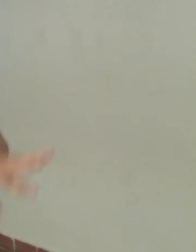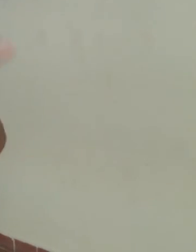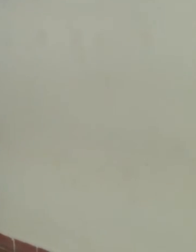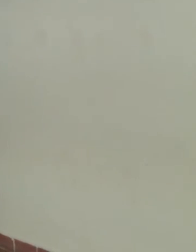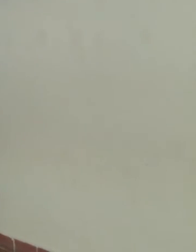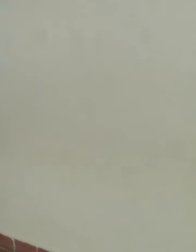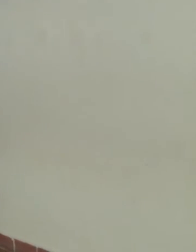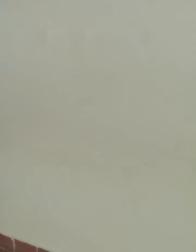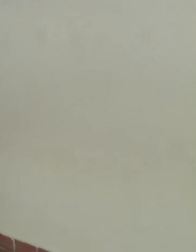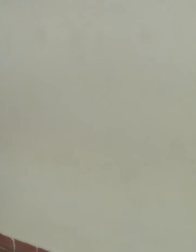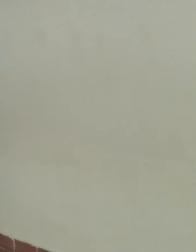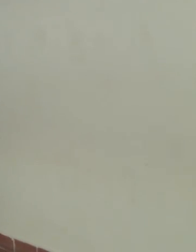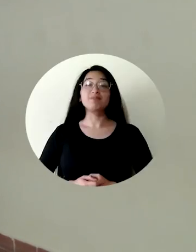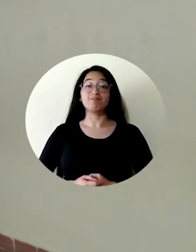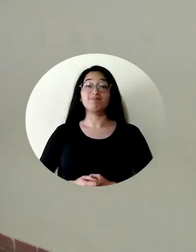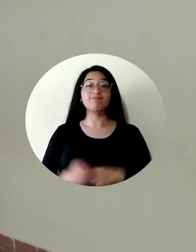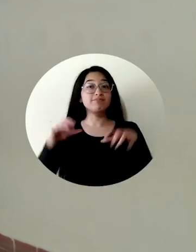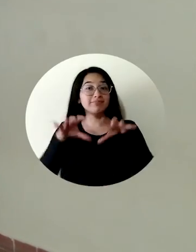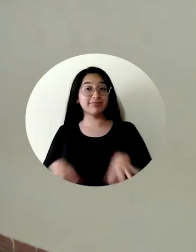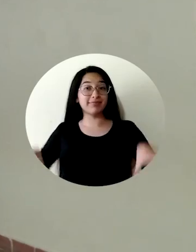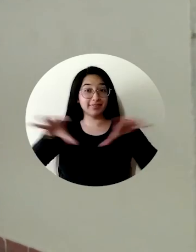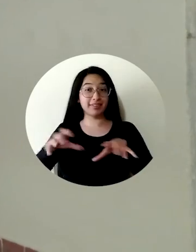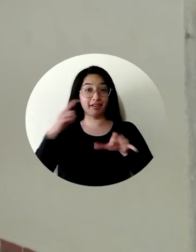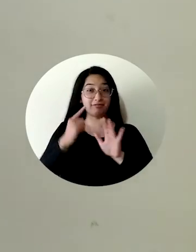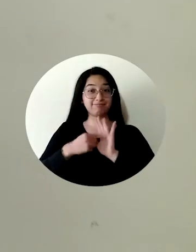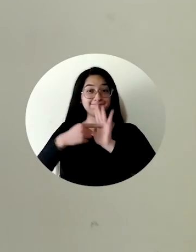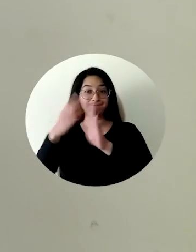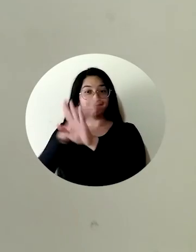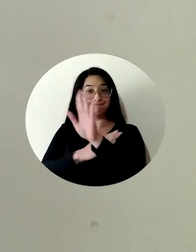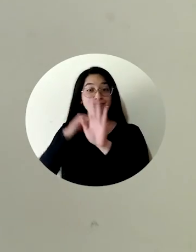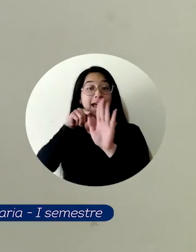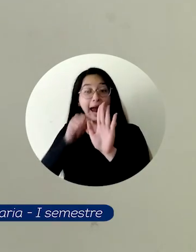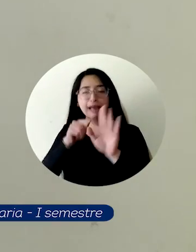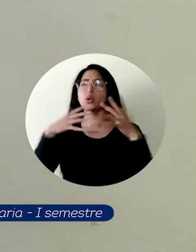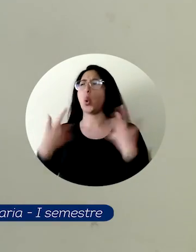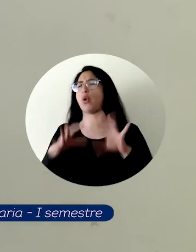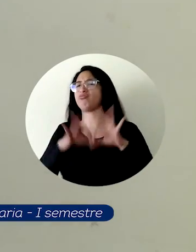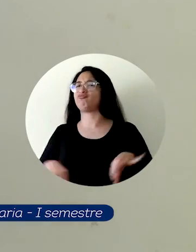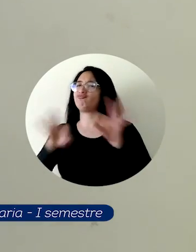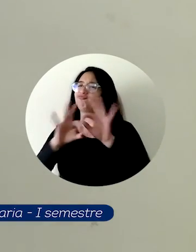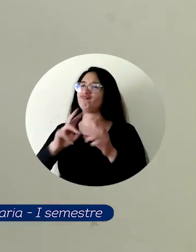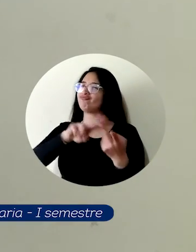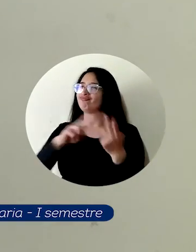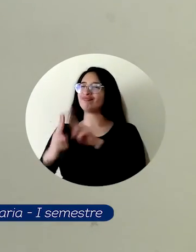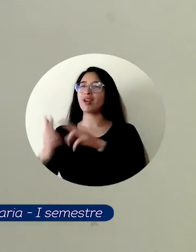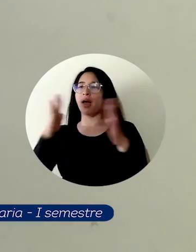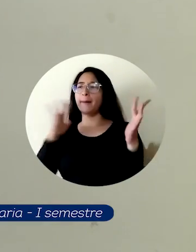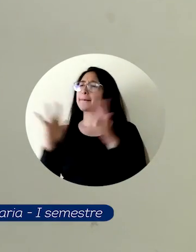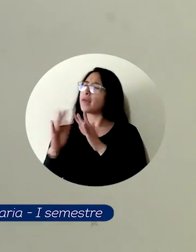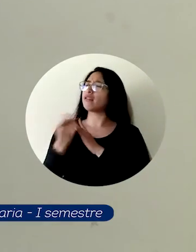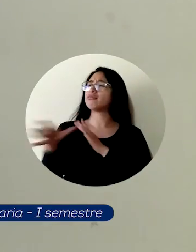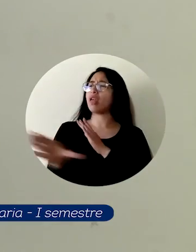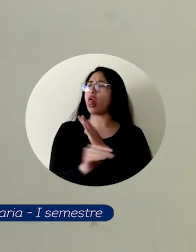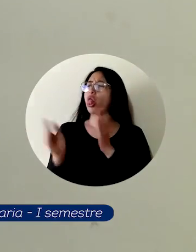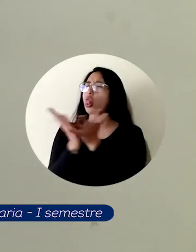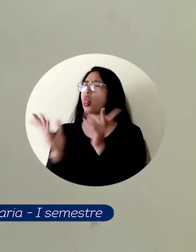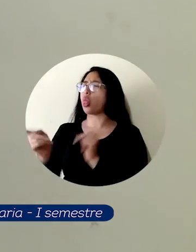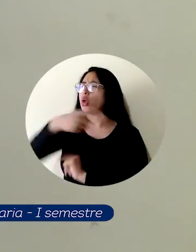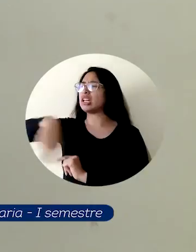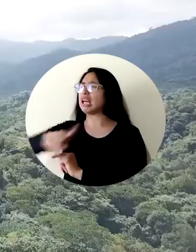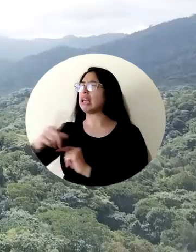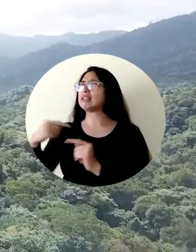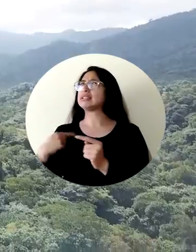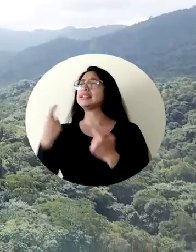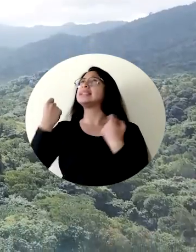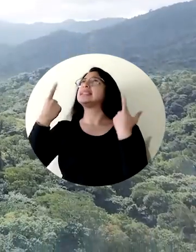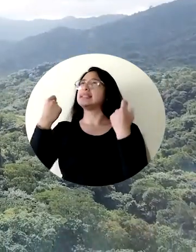este aprendizaje de cómo organizar Actividades como esta son bastante oportunas para que los estudiantes